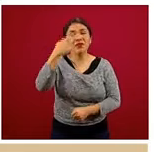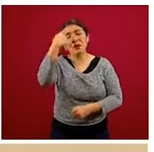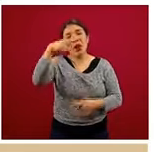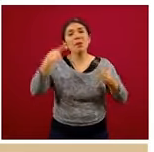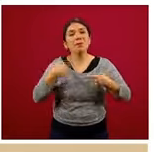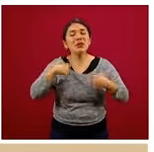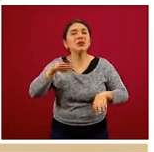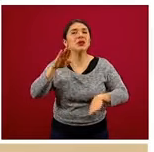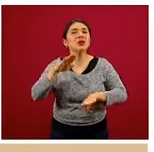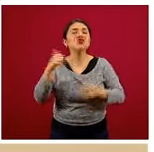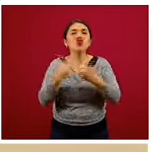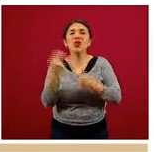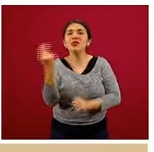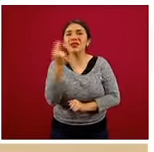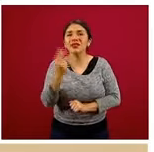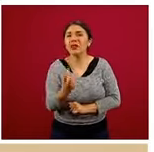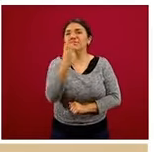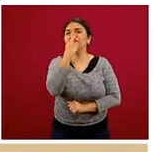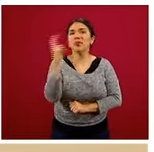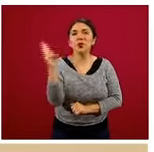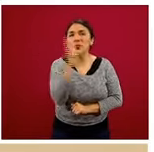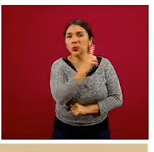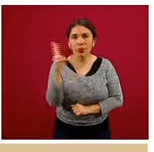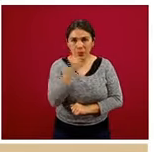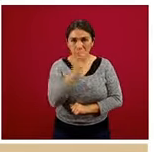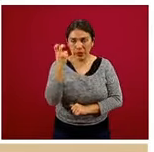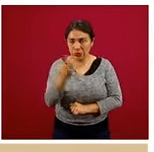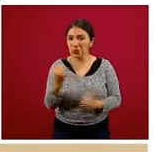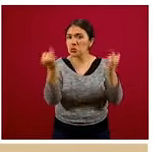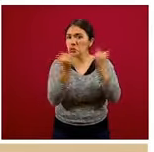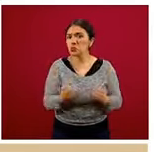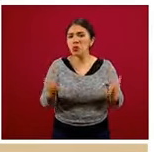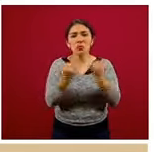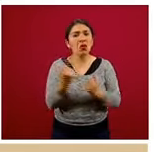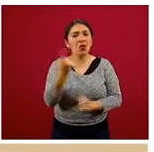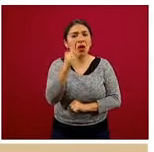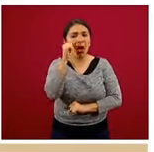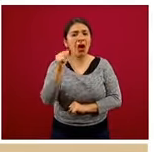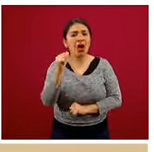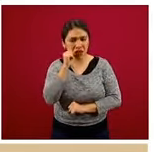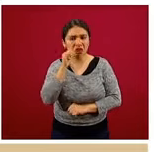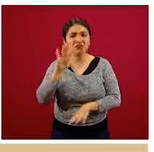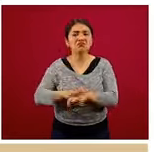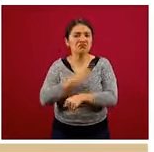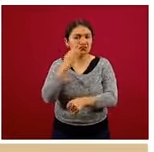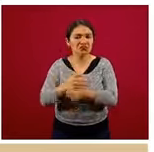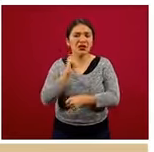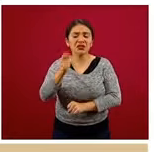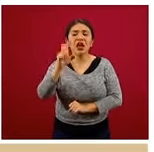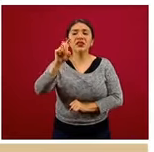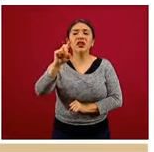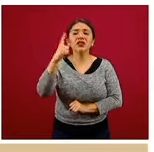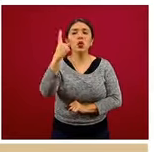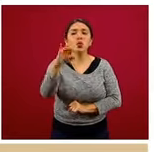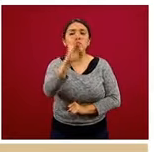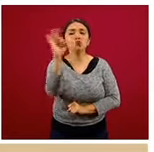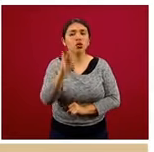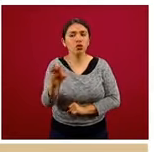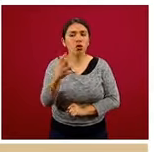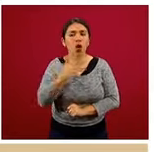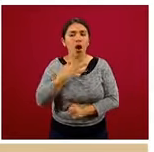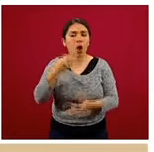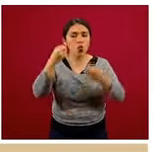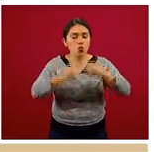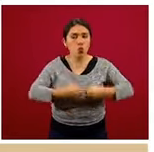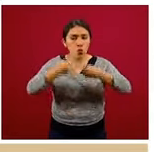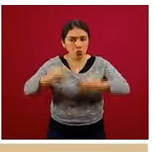ventilador para los pacientes críticos. Se mantiene igual al día de ayer la media nacional, es decir, treinta y uno por ciento.